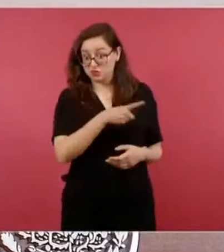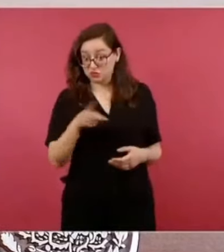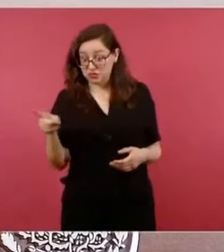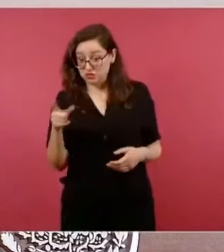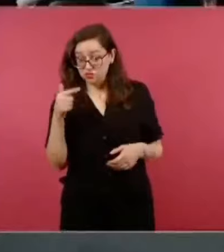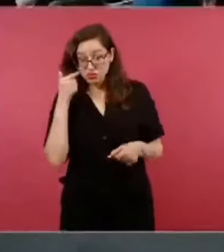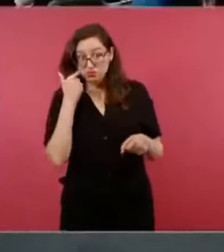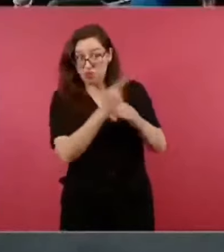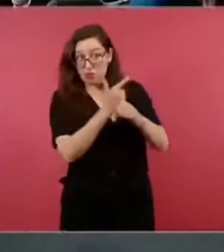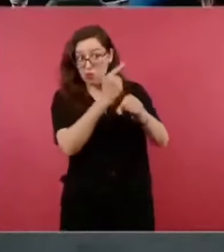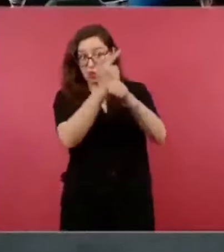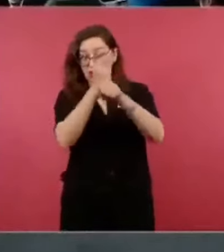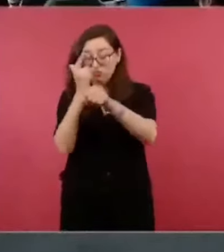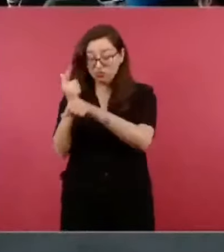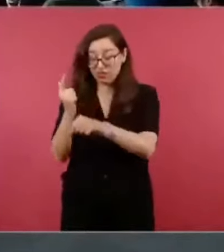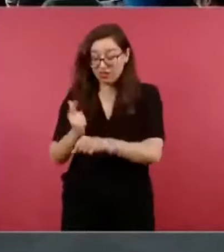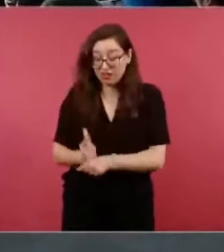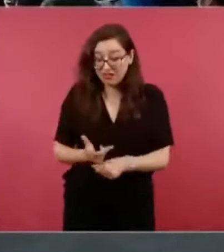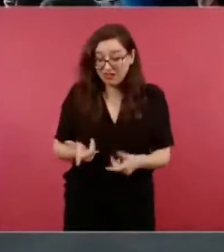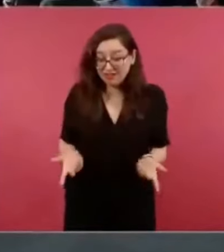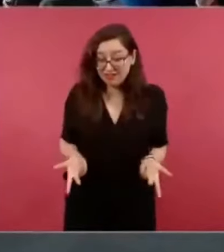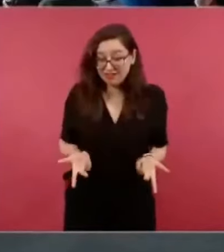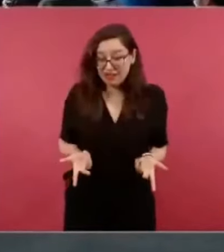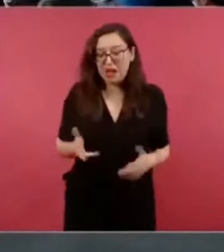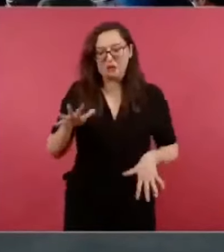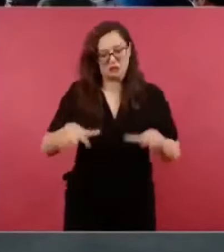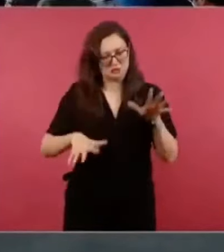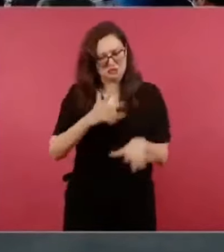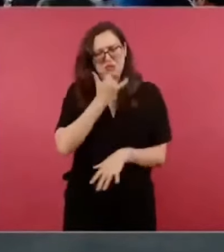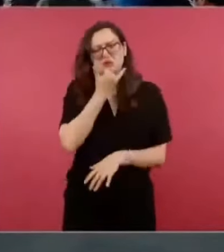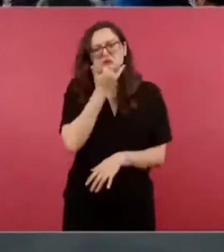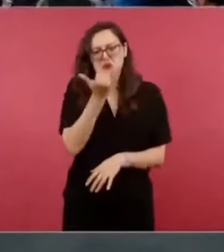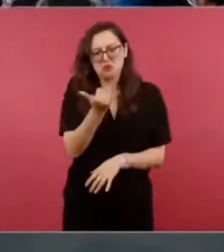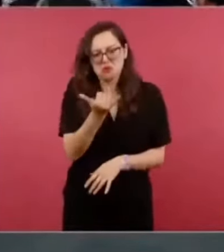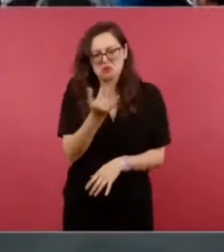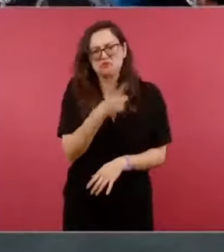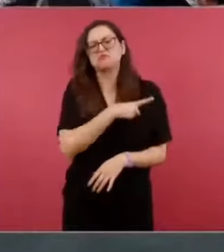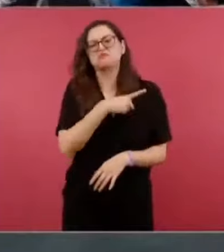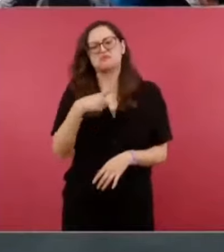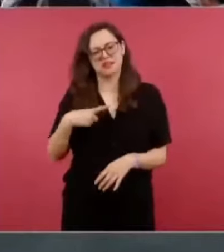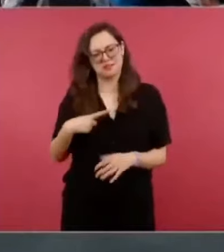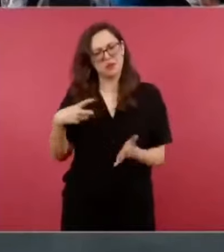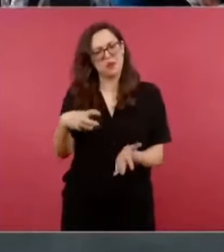argumentar,